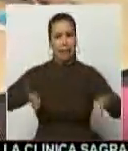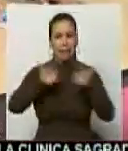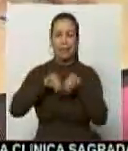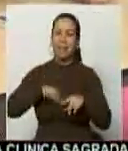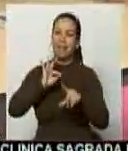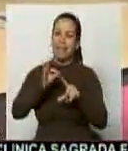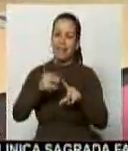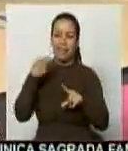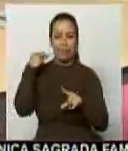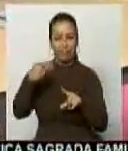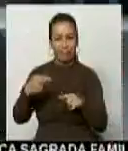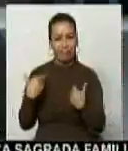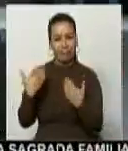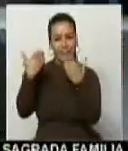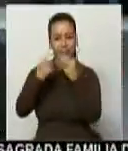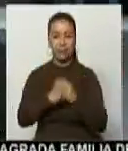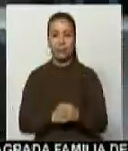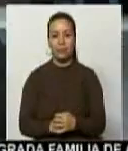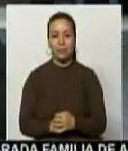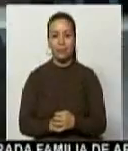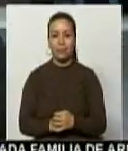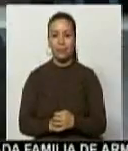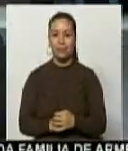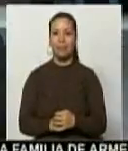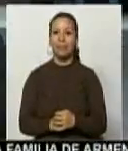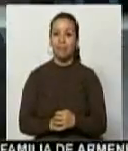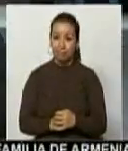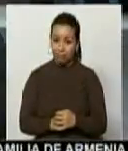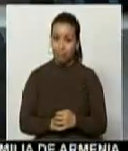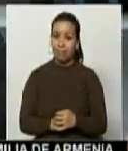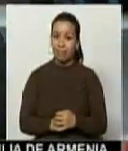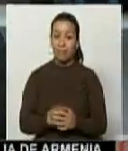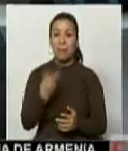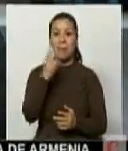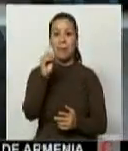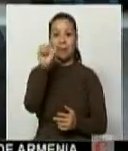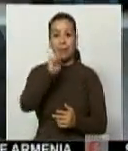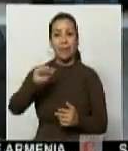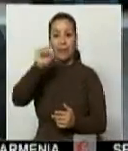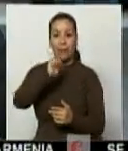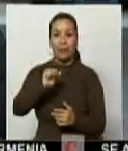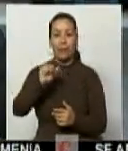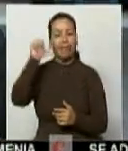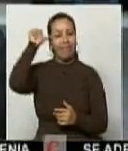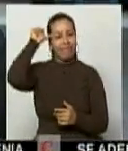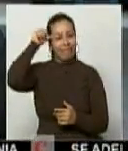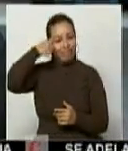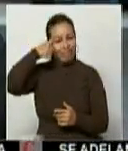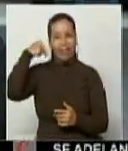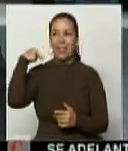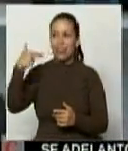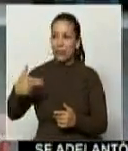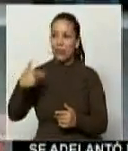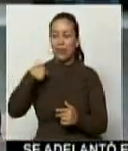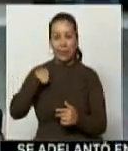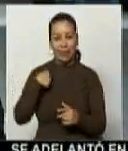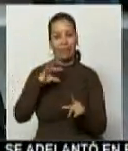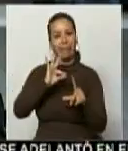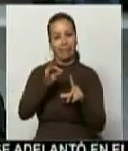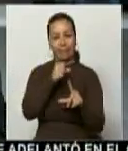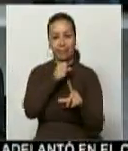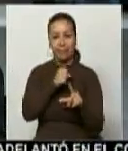historia. Sin lugar a dudas, el 20 de agosto quedará marcado en la historia del canal regional Telecafé.